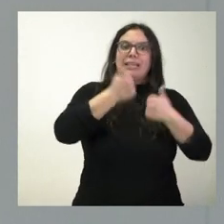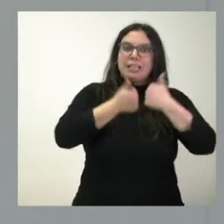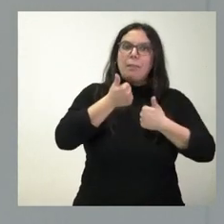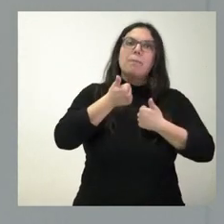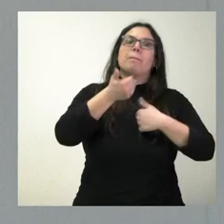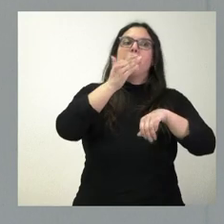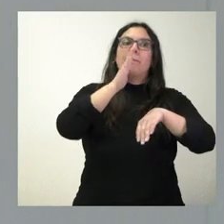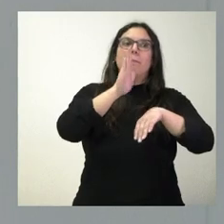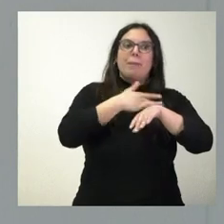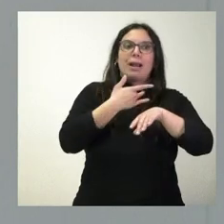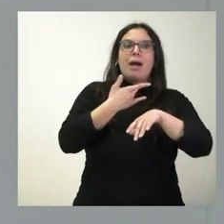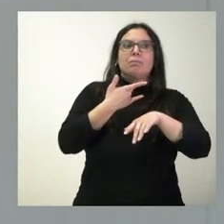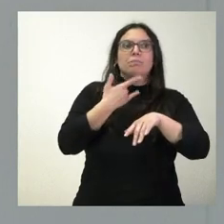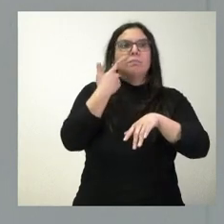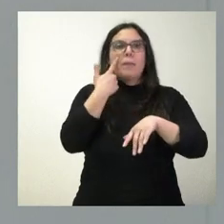de calificación